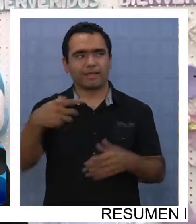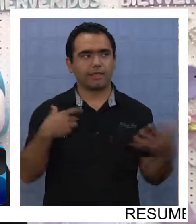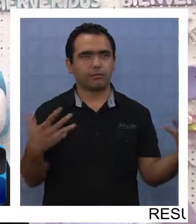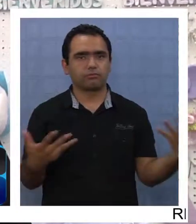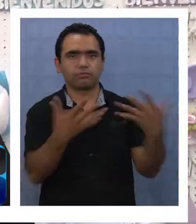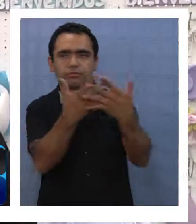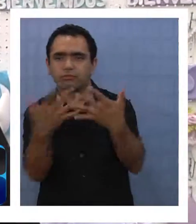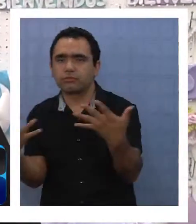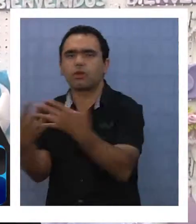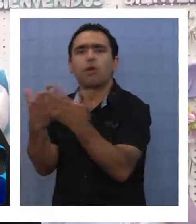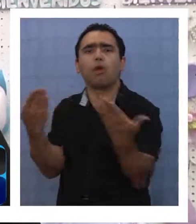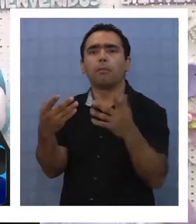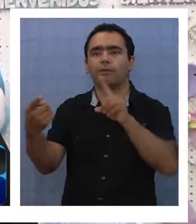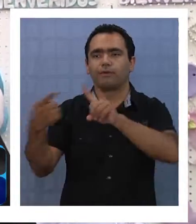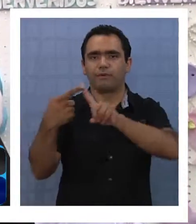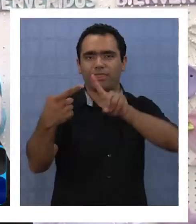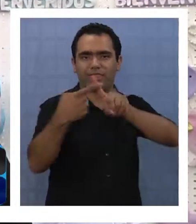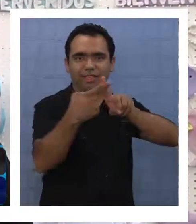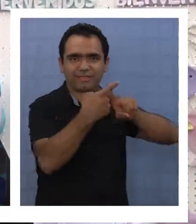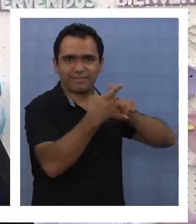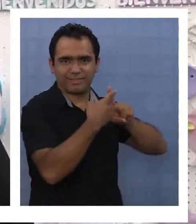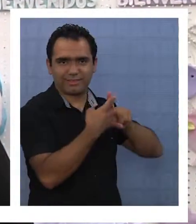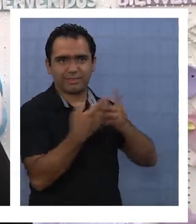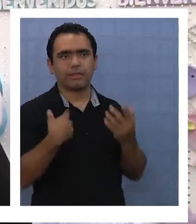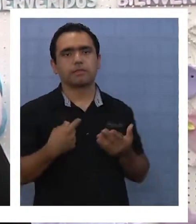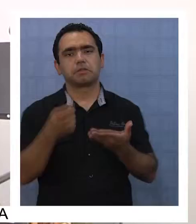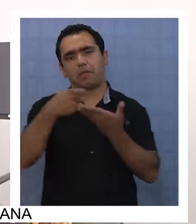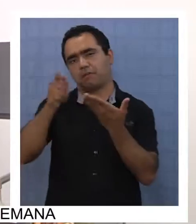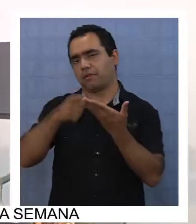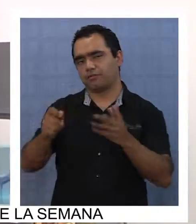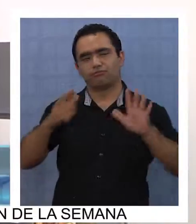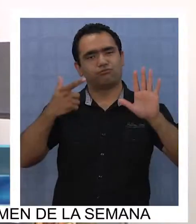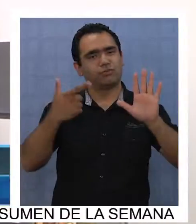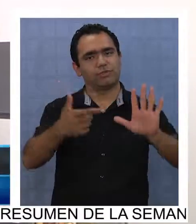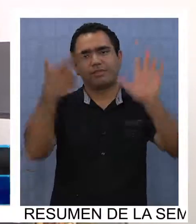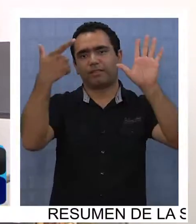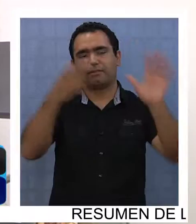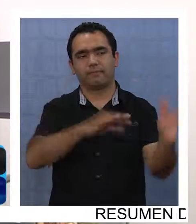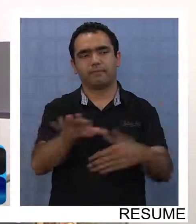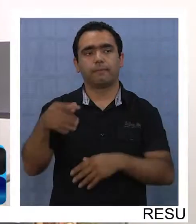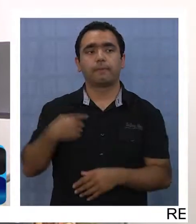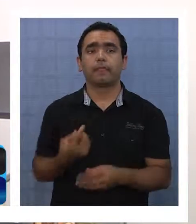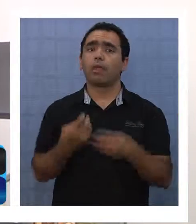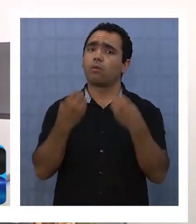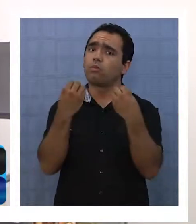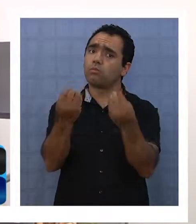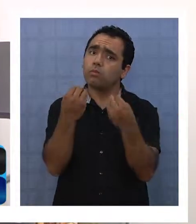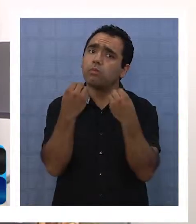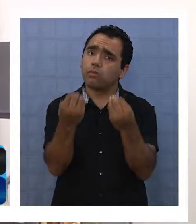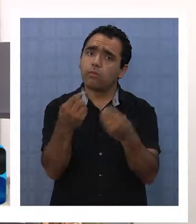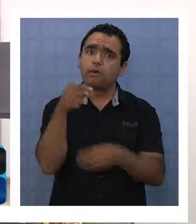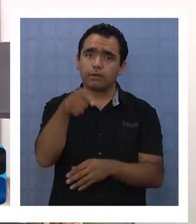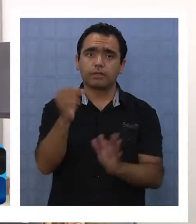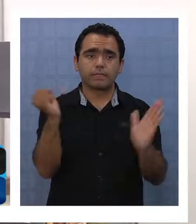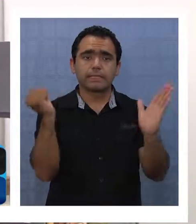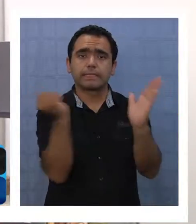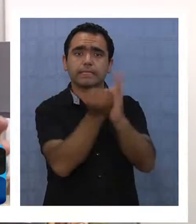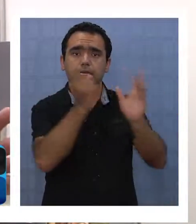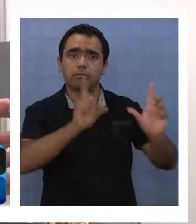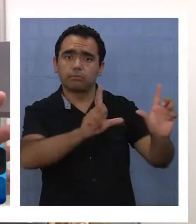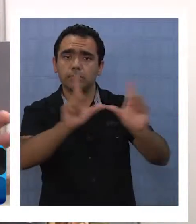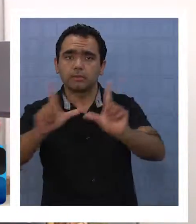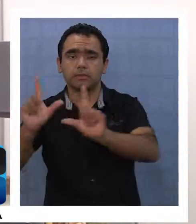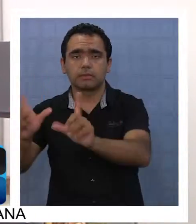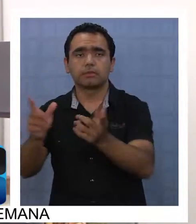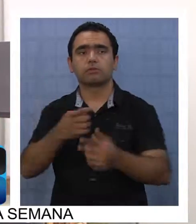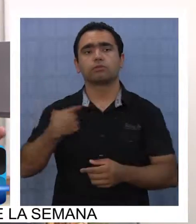muchos contactos comerciales, así que la verdad que la evaluación es un 7. Lo bueno de todo este tipo de certificaciones es que, claro,